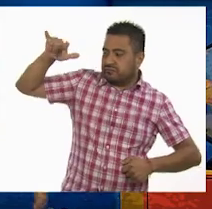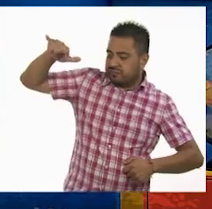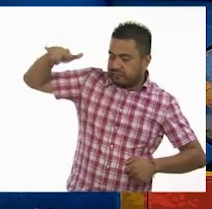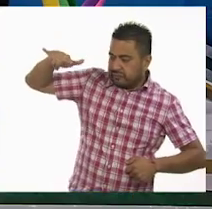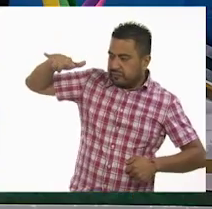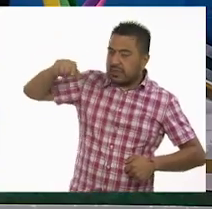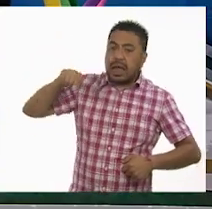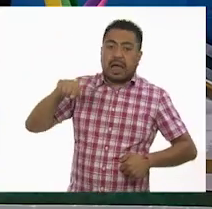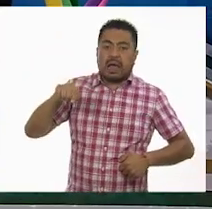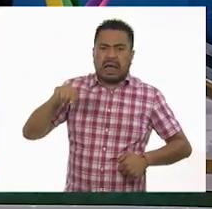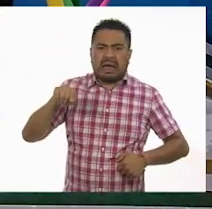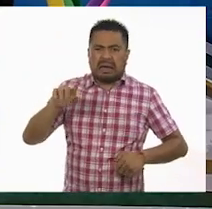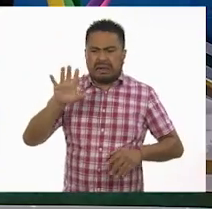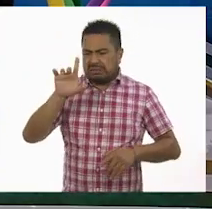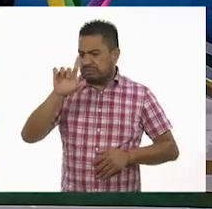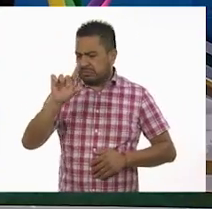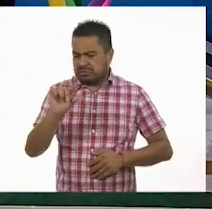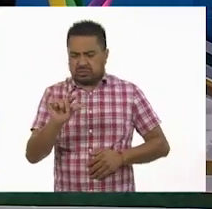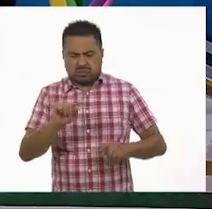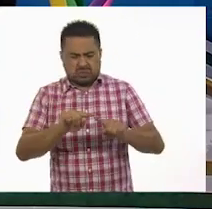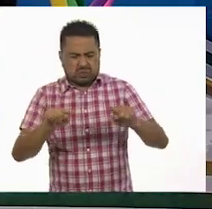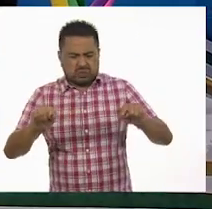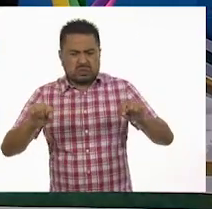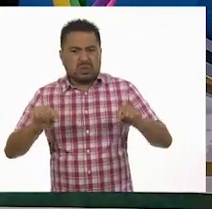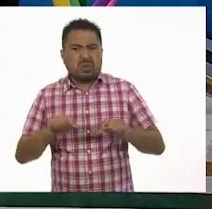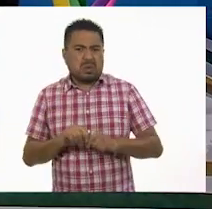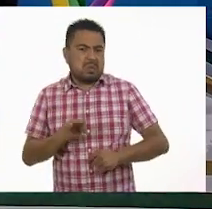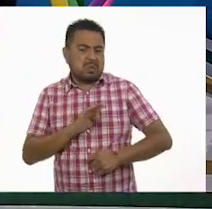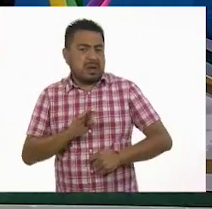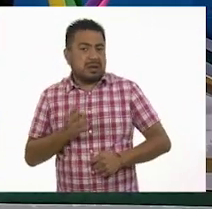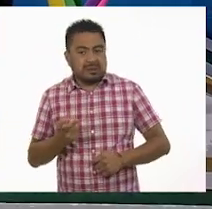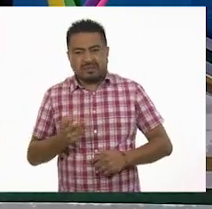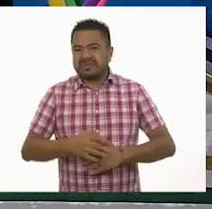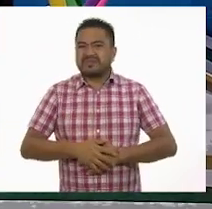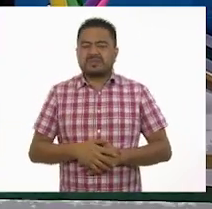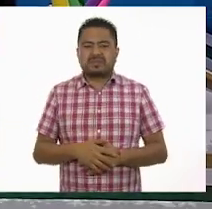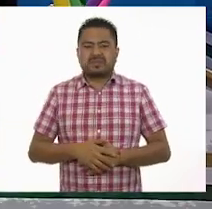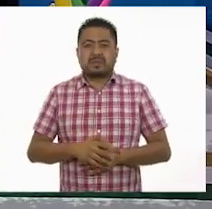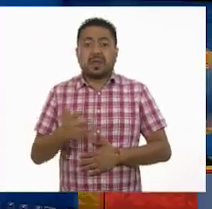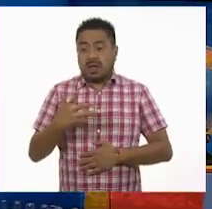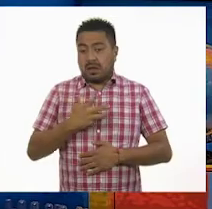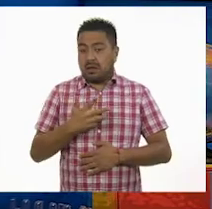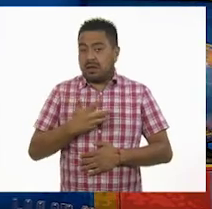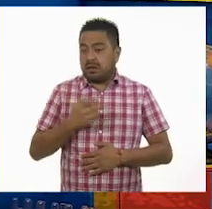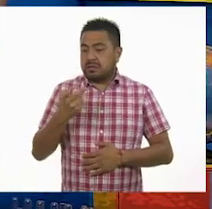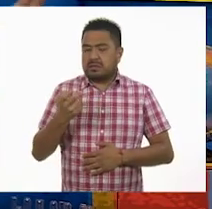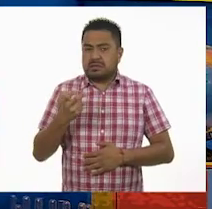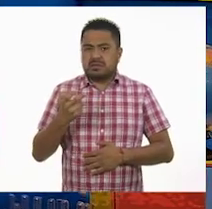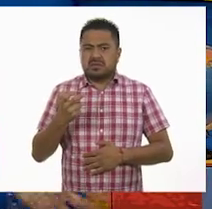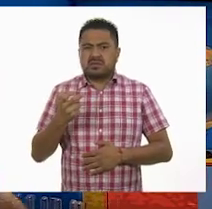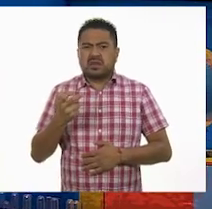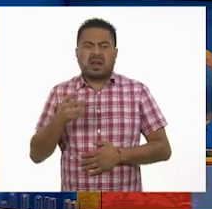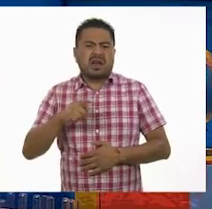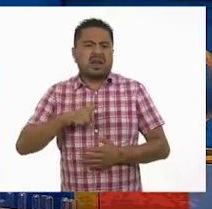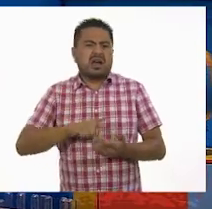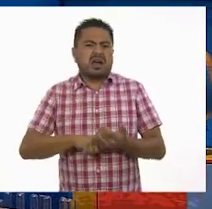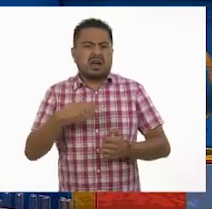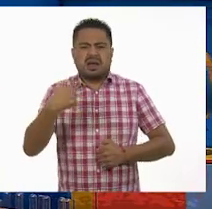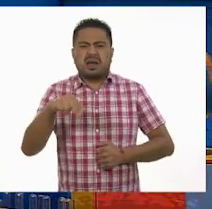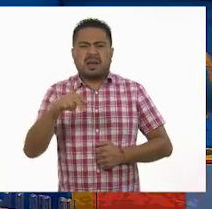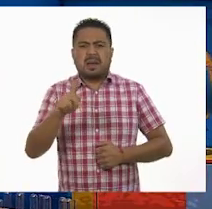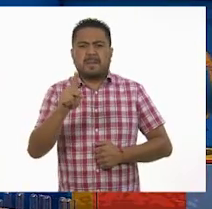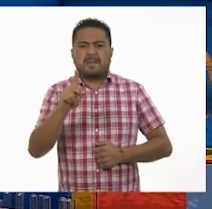Es una miniatura de un escenario. Y tiene pequeños telones llamados